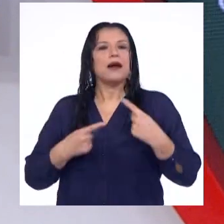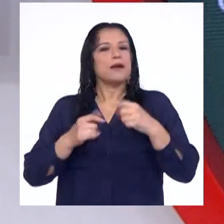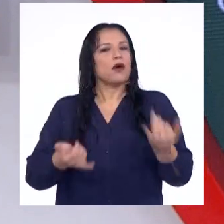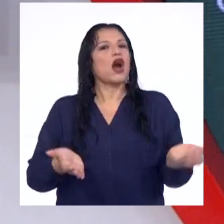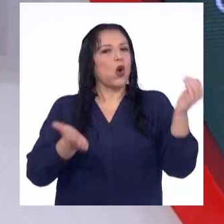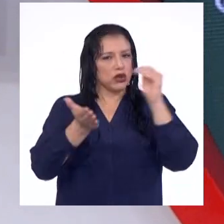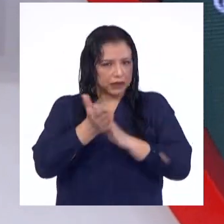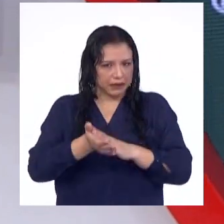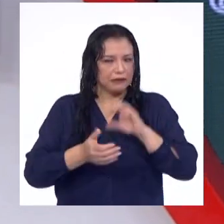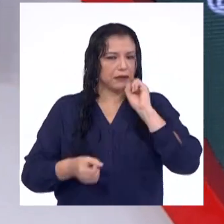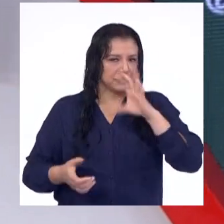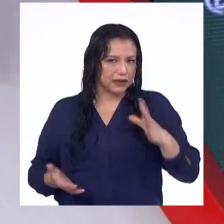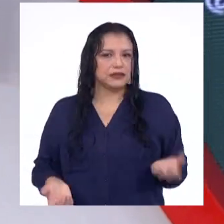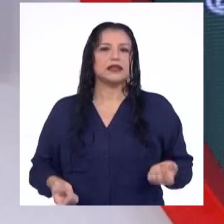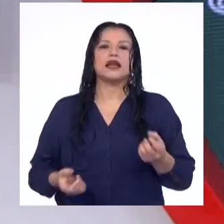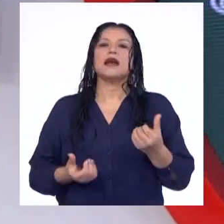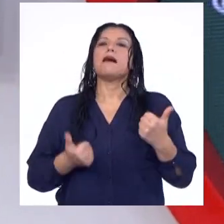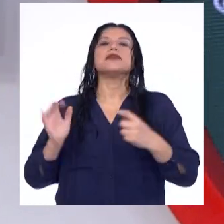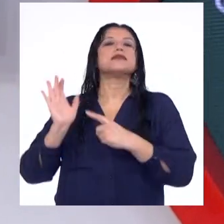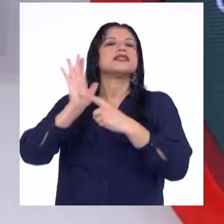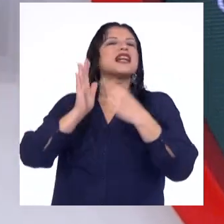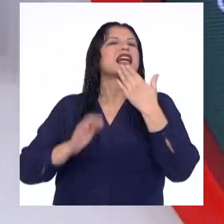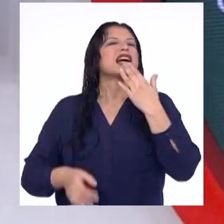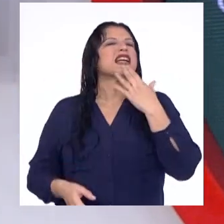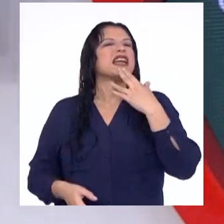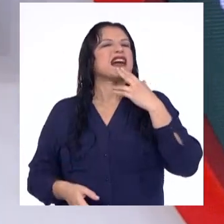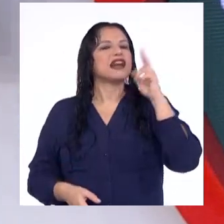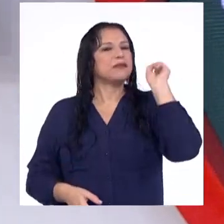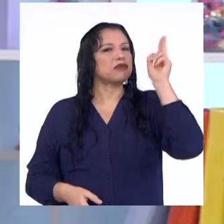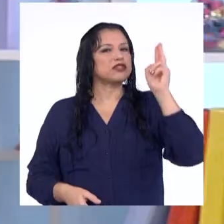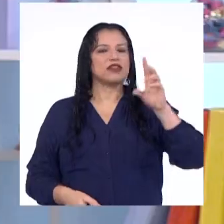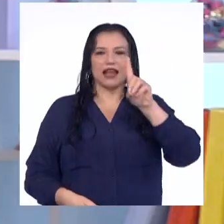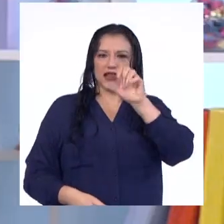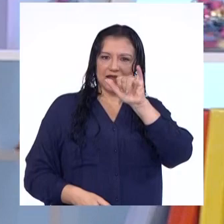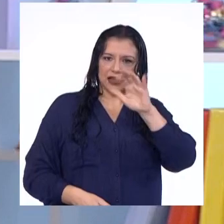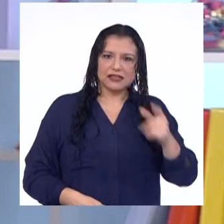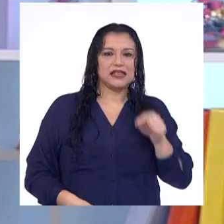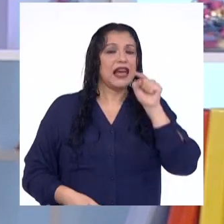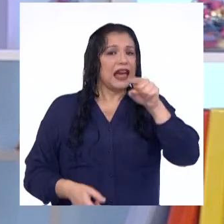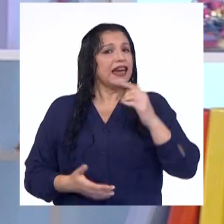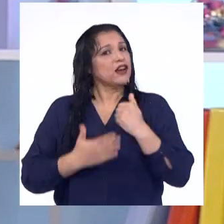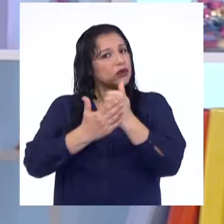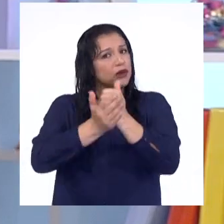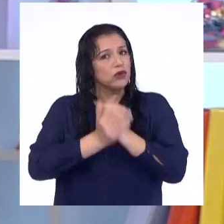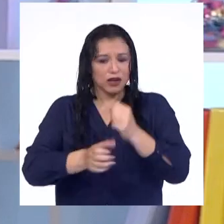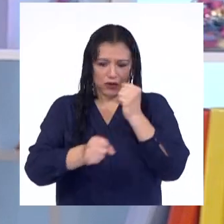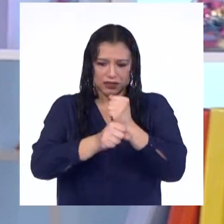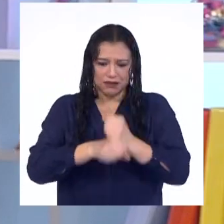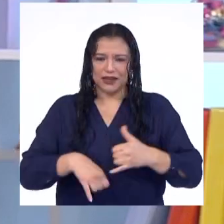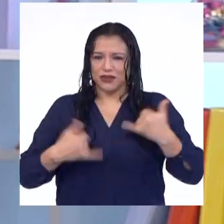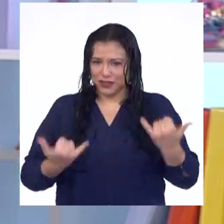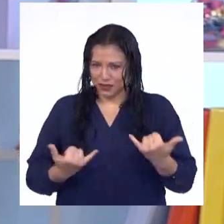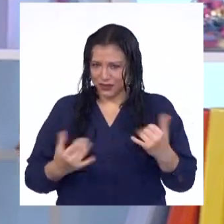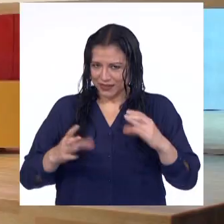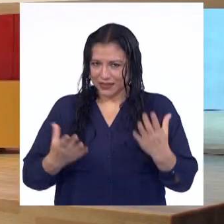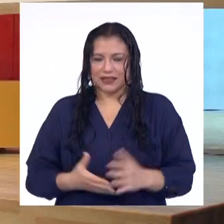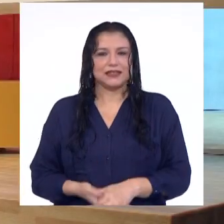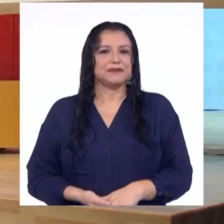a repetir y para hacerlo, les vamos a presentar a la profesora Daisy Nina. Ella nos ayudará con el trabajo del día de hoy.